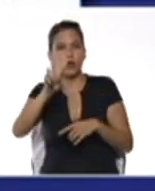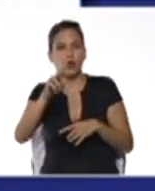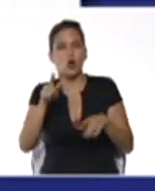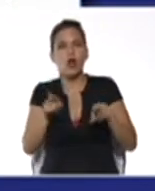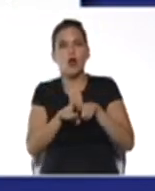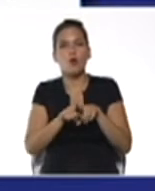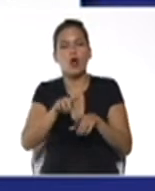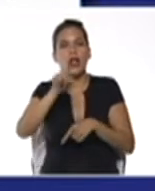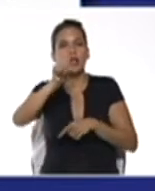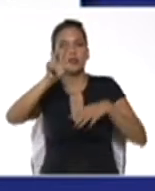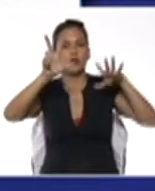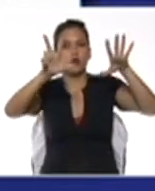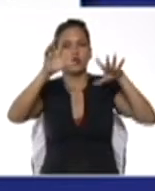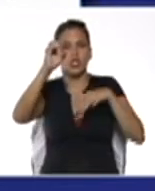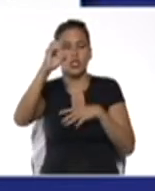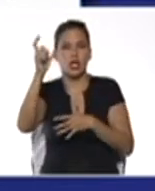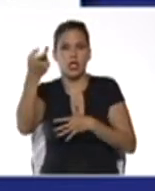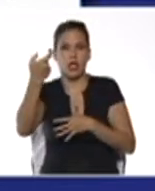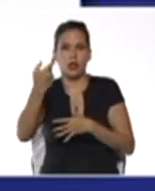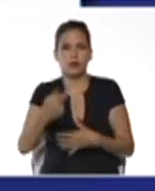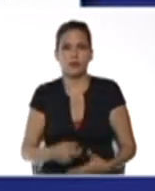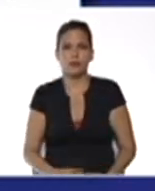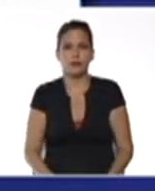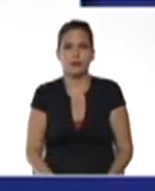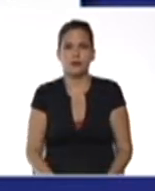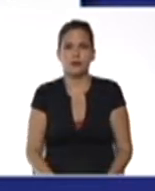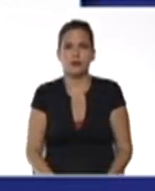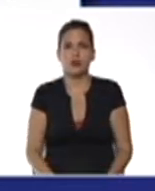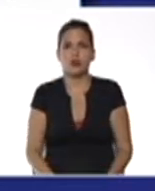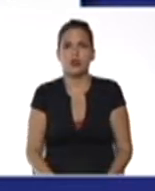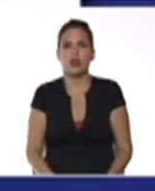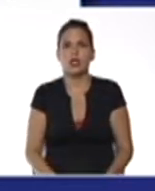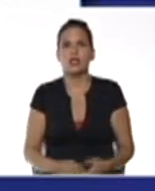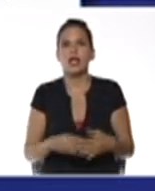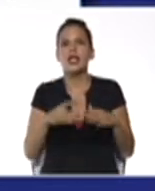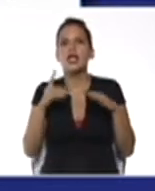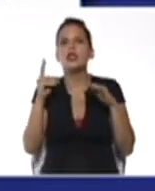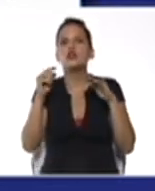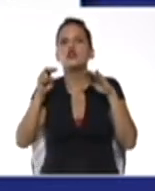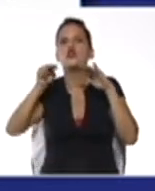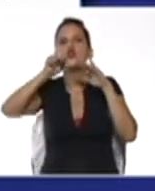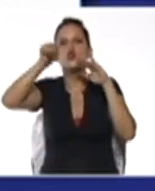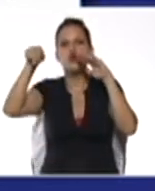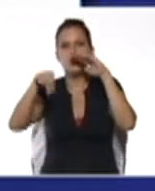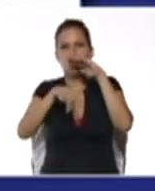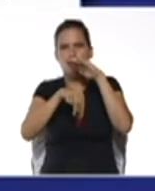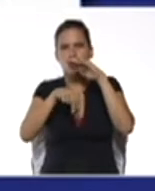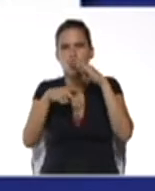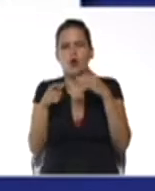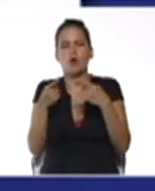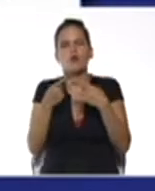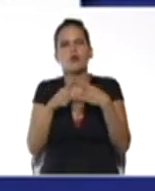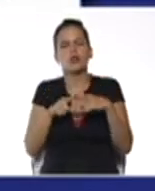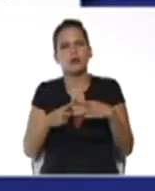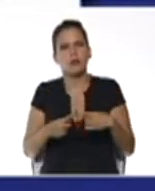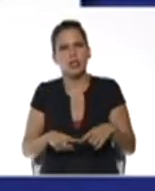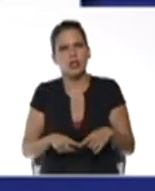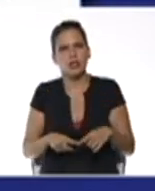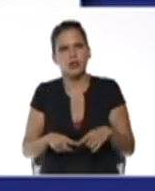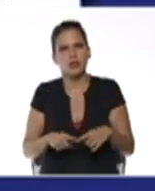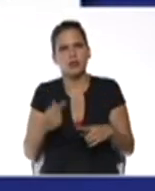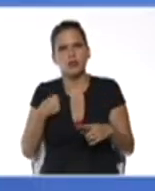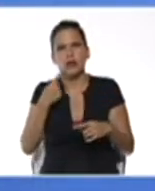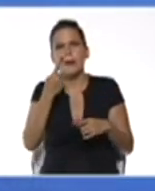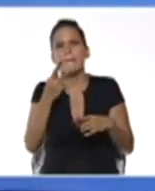El 90 grados que está en el numerador multiplicando y dividiendo, se simplifica, es decir, se tacha, resultando pi